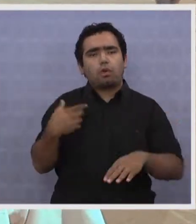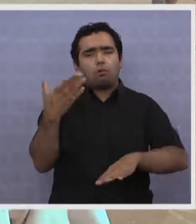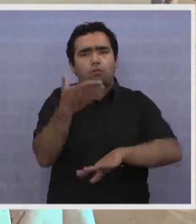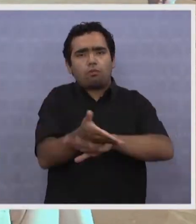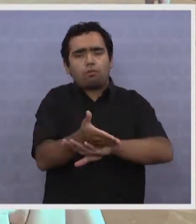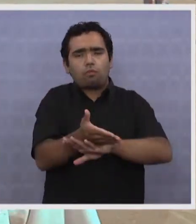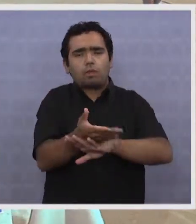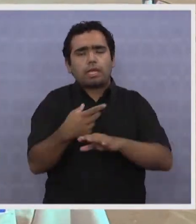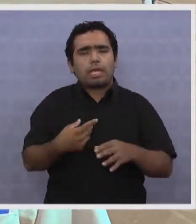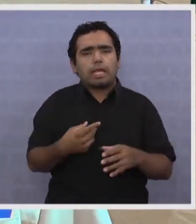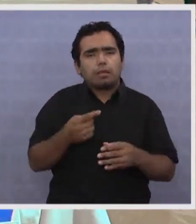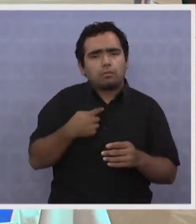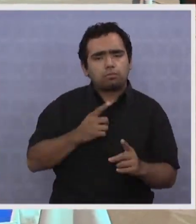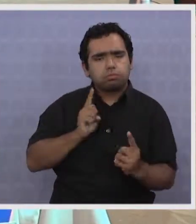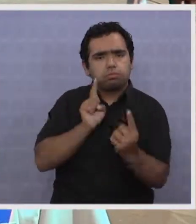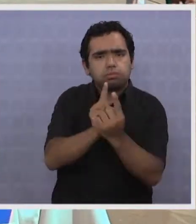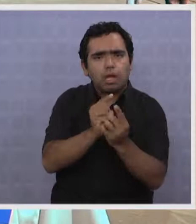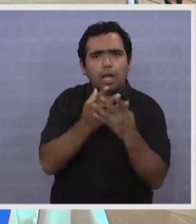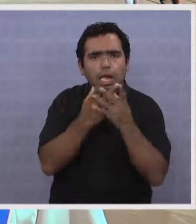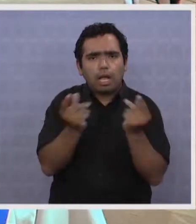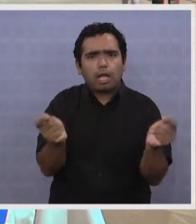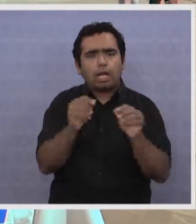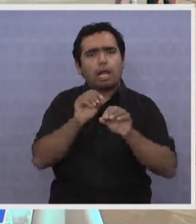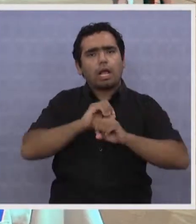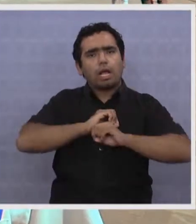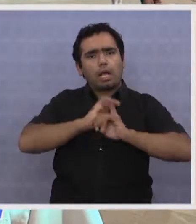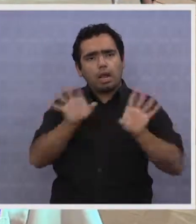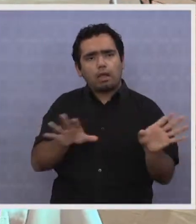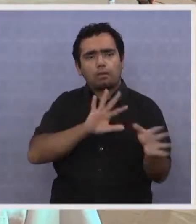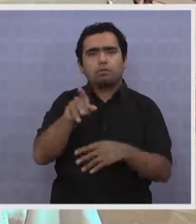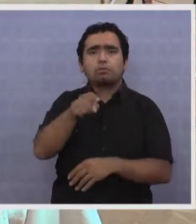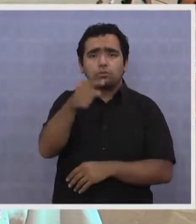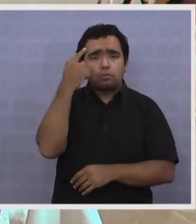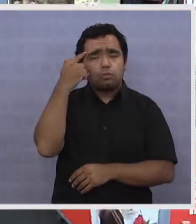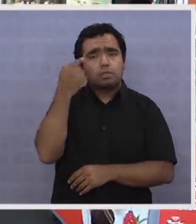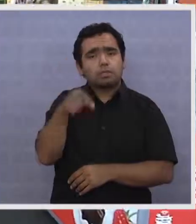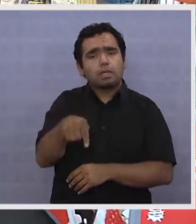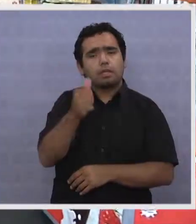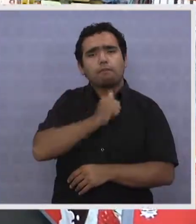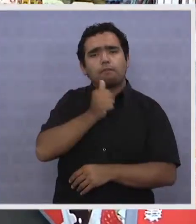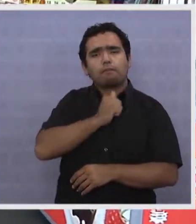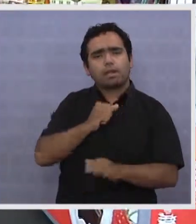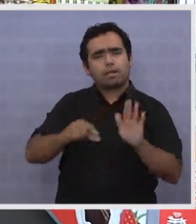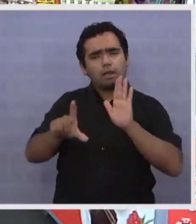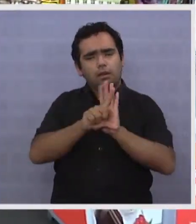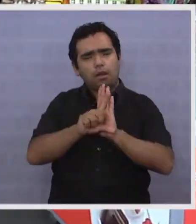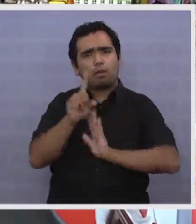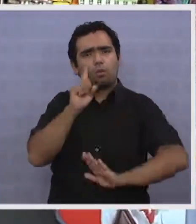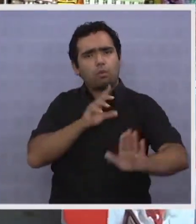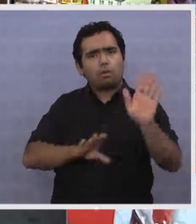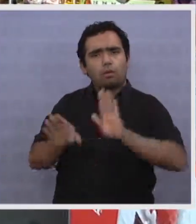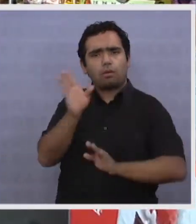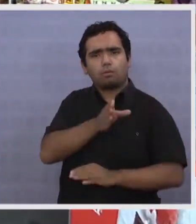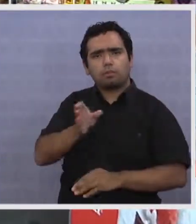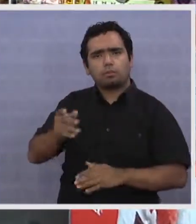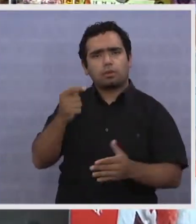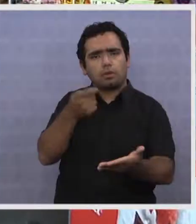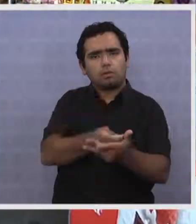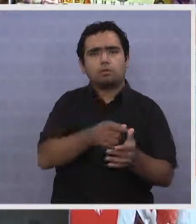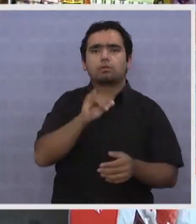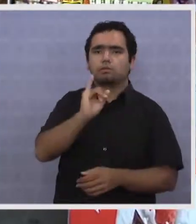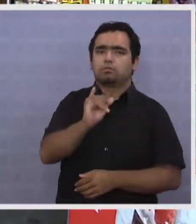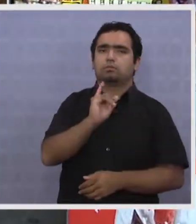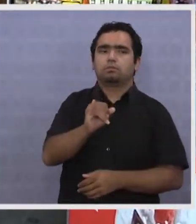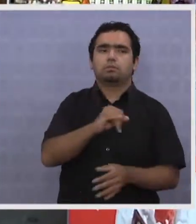para poder quedar todo en... ¿Usted piensa que en este país los consumidores estamos desprotegidos? Sí, y muy